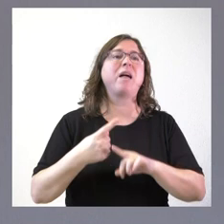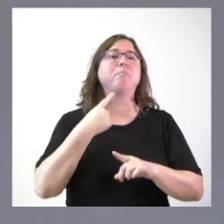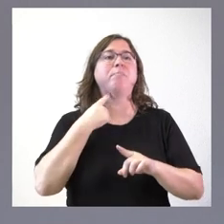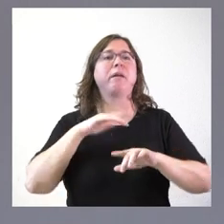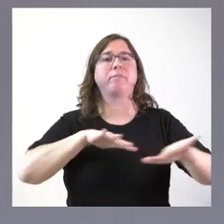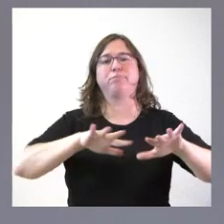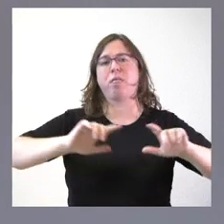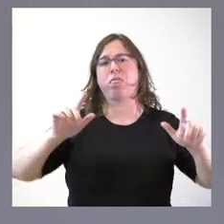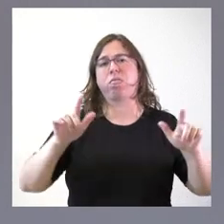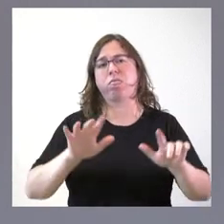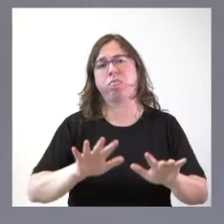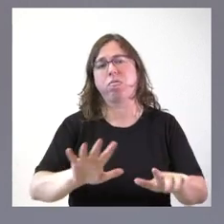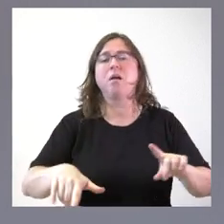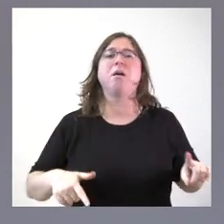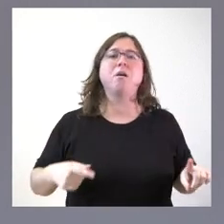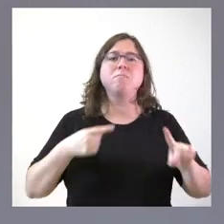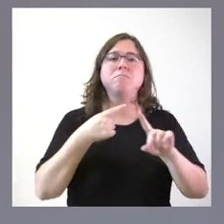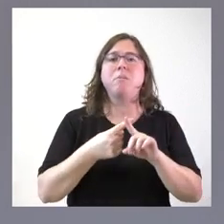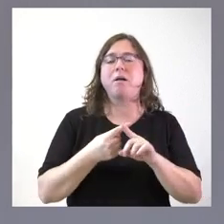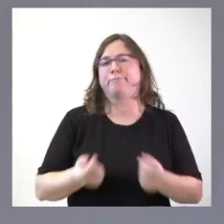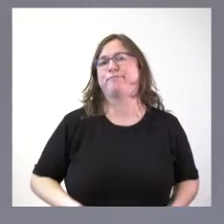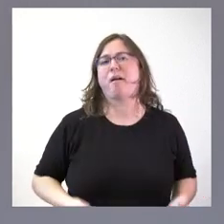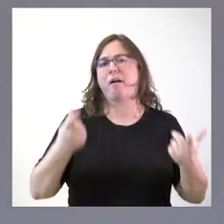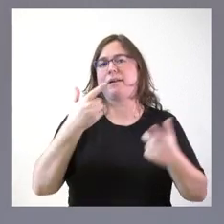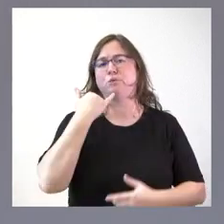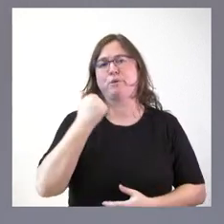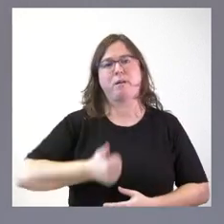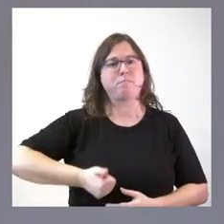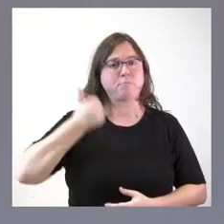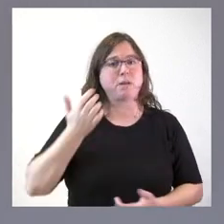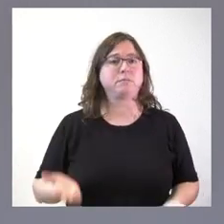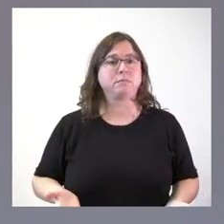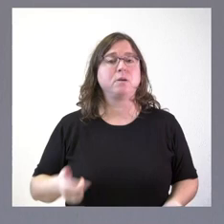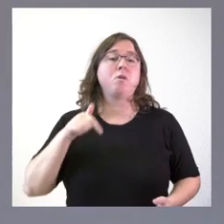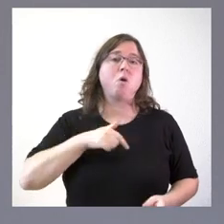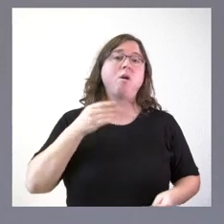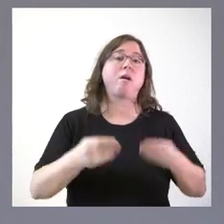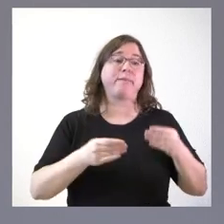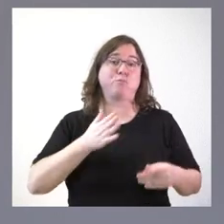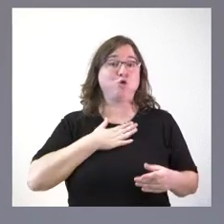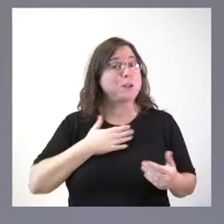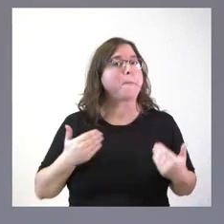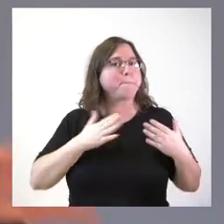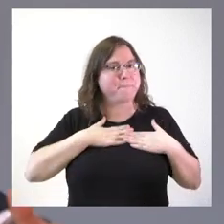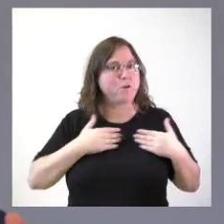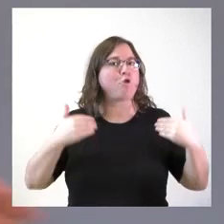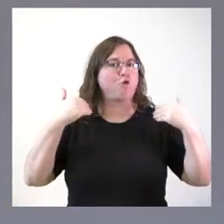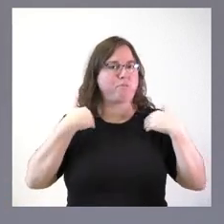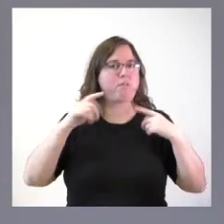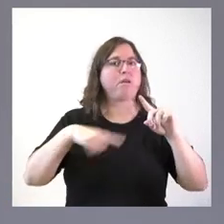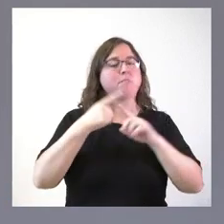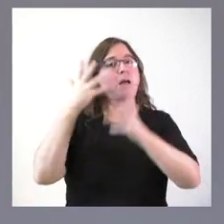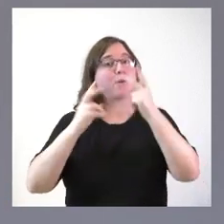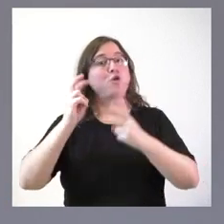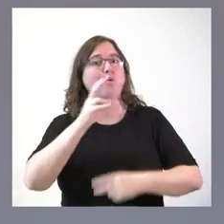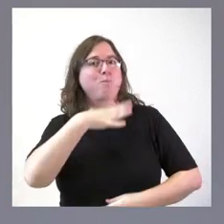toda esa zona y en término de incremento de los costes energéticos. Lo que hacemos hoy en el ámbito de nuestras competencias y otras Administraciones las